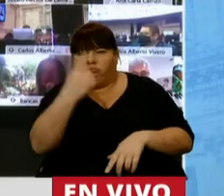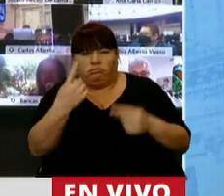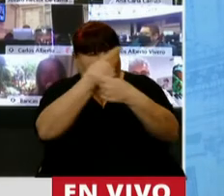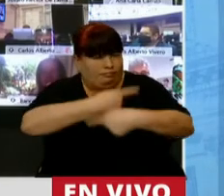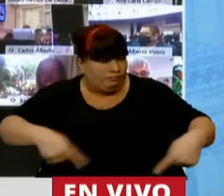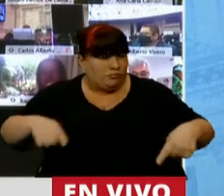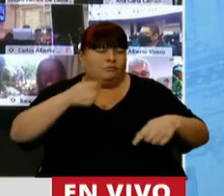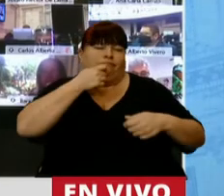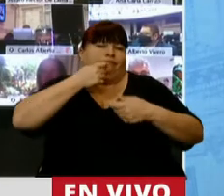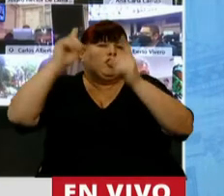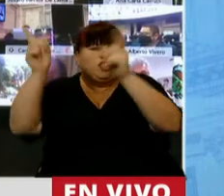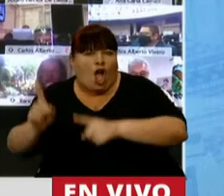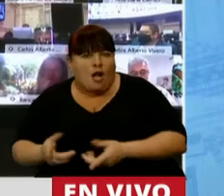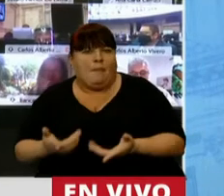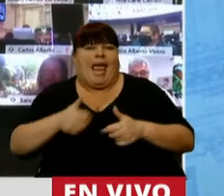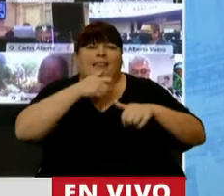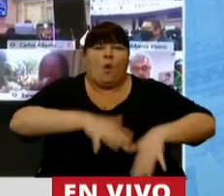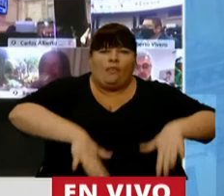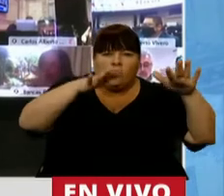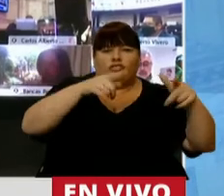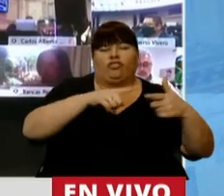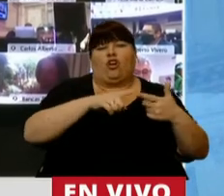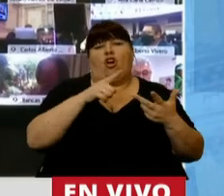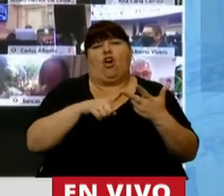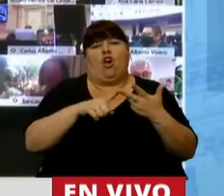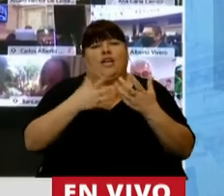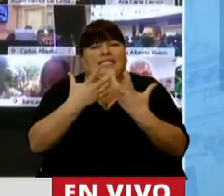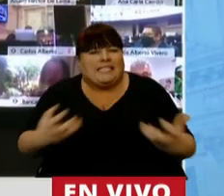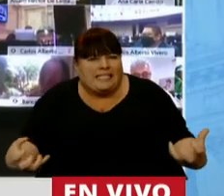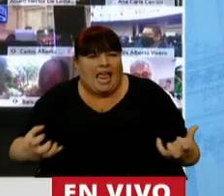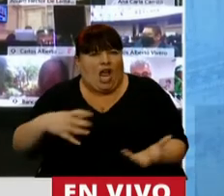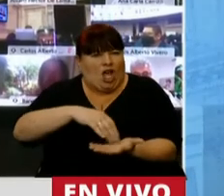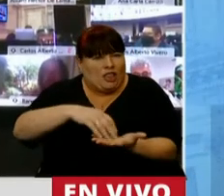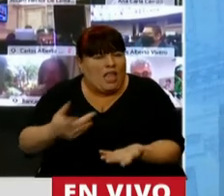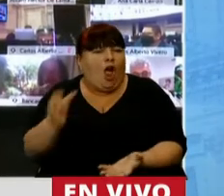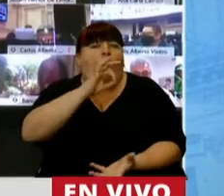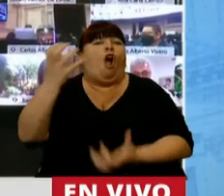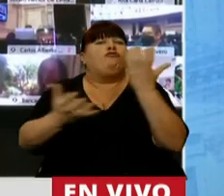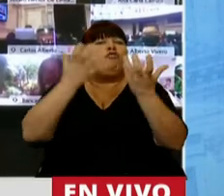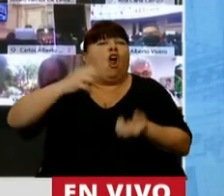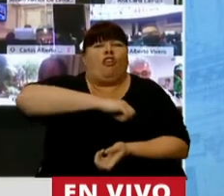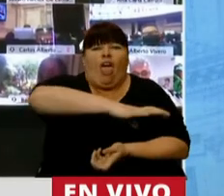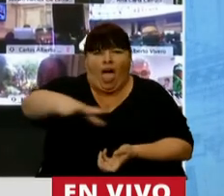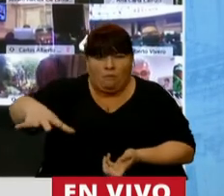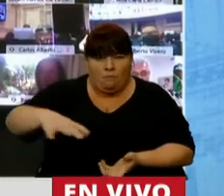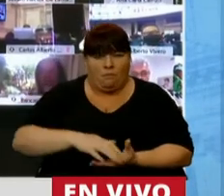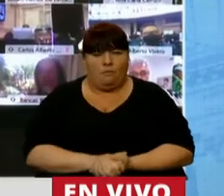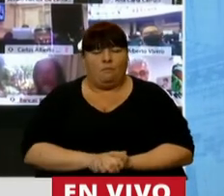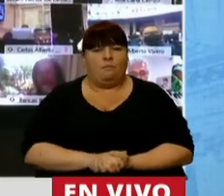como tormentas, inundaciones, sequías o incendios forestales.